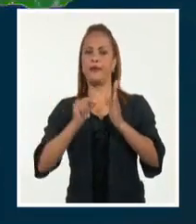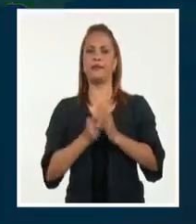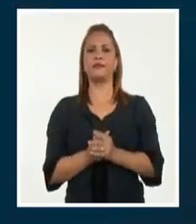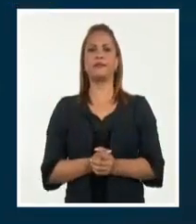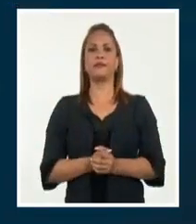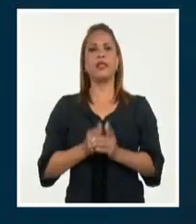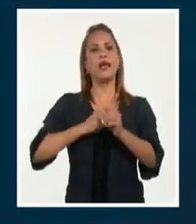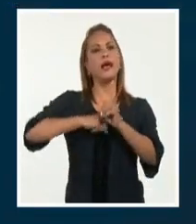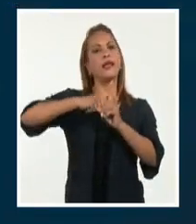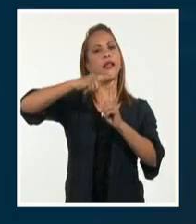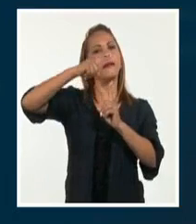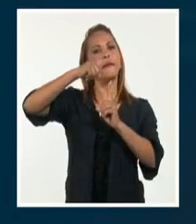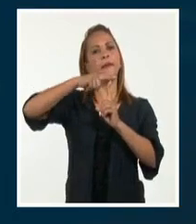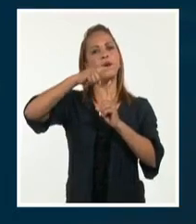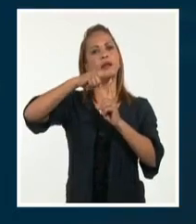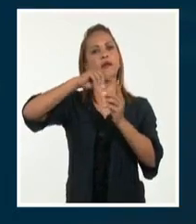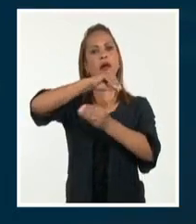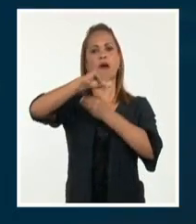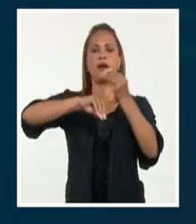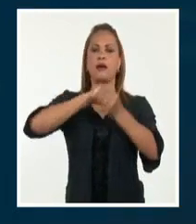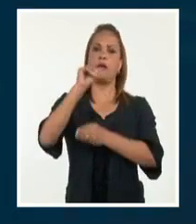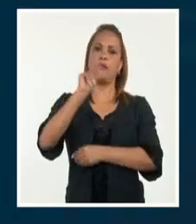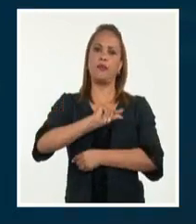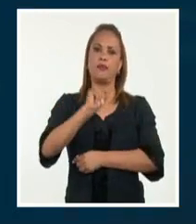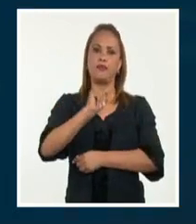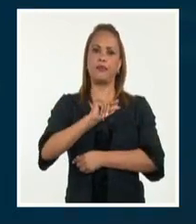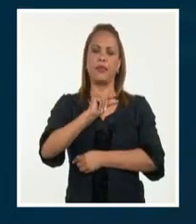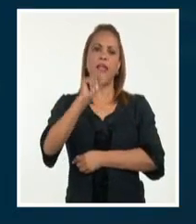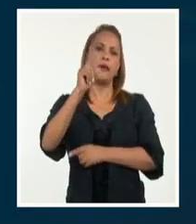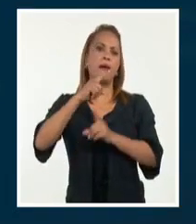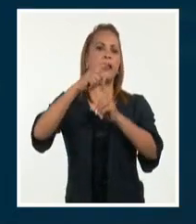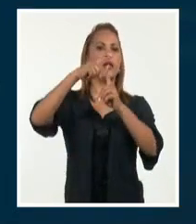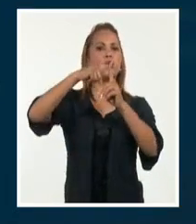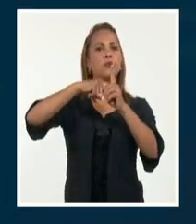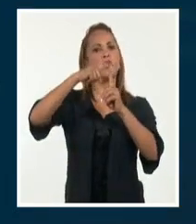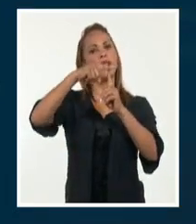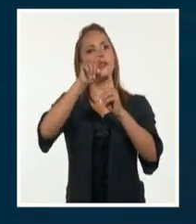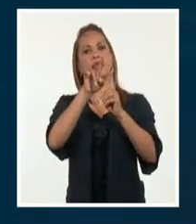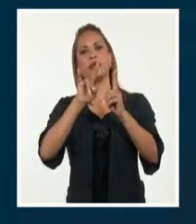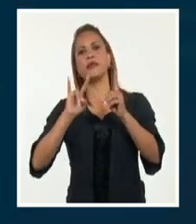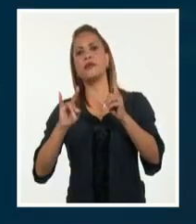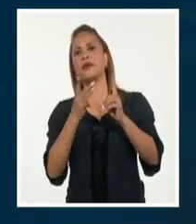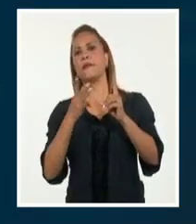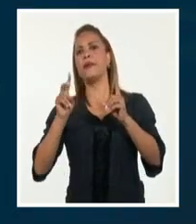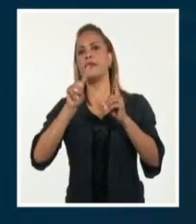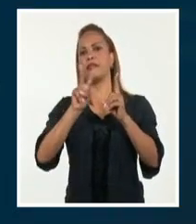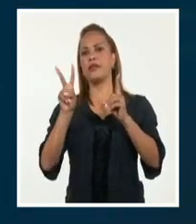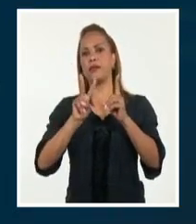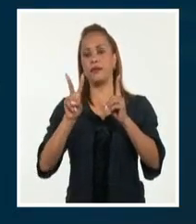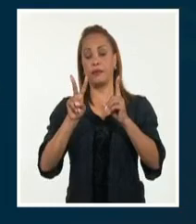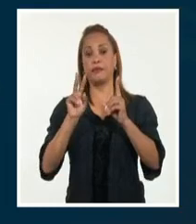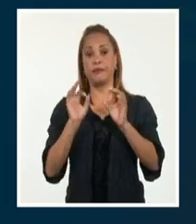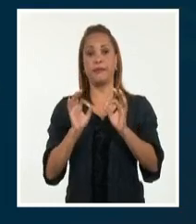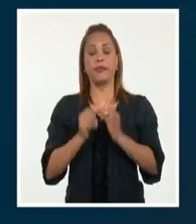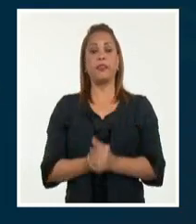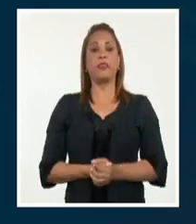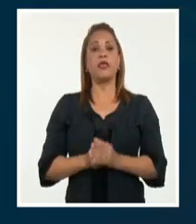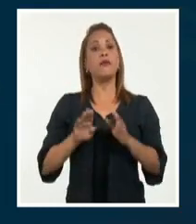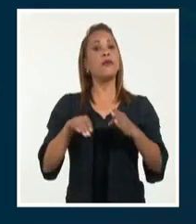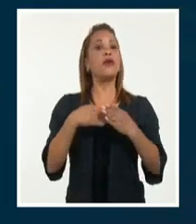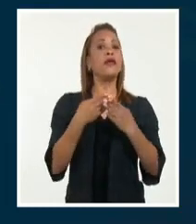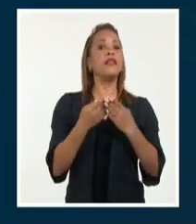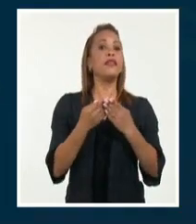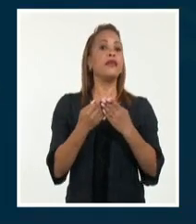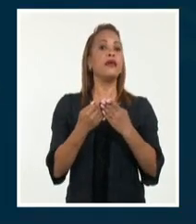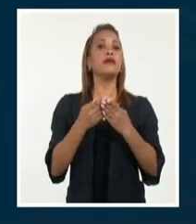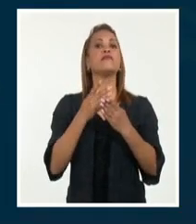temperaturas se mantienen con poca variación, las mínimas en la próxima madrugada entre 19 y 22 grados celsius. El día será cálido